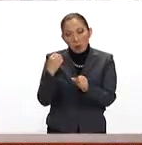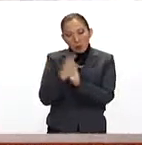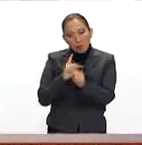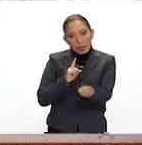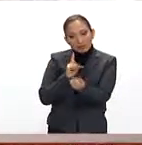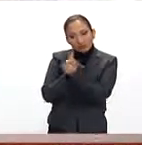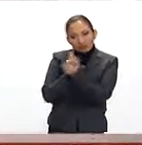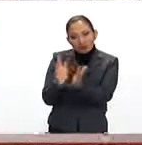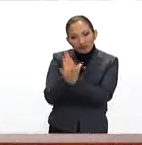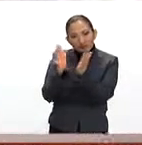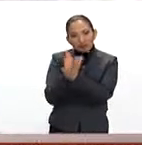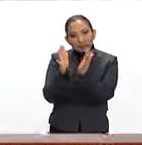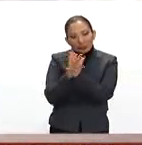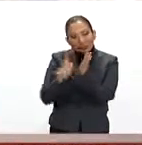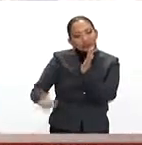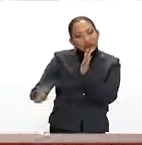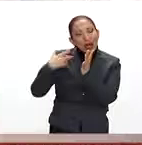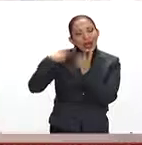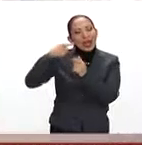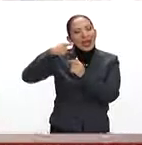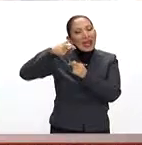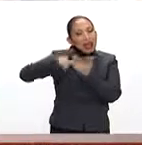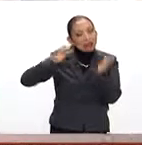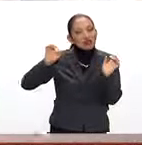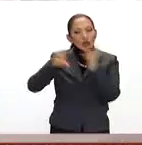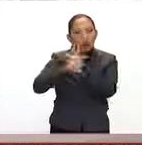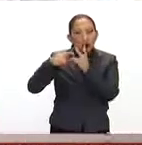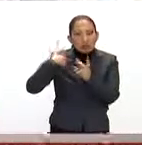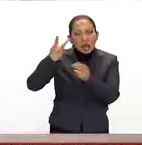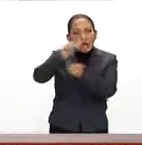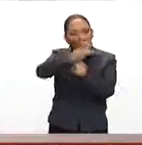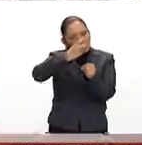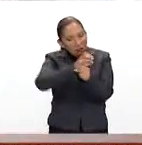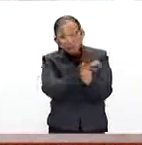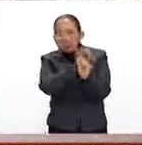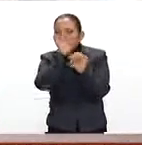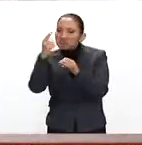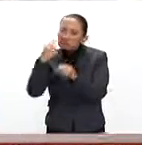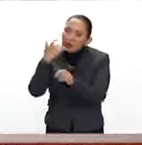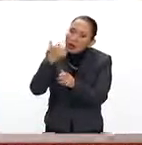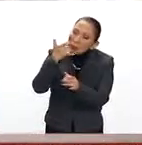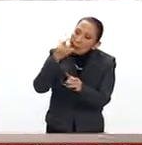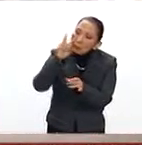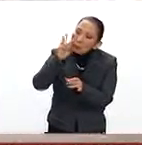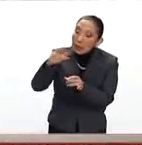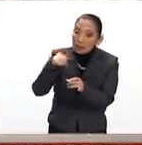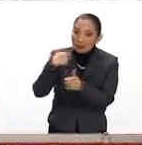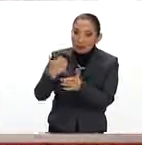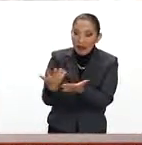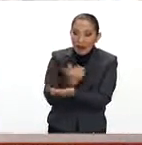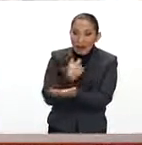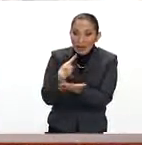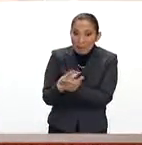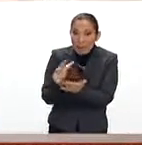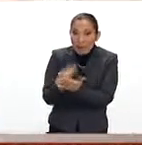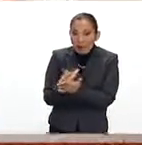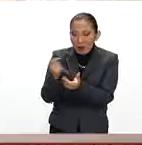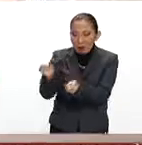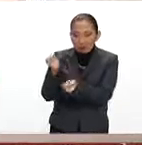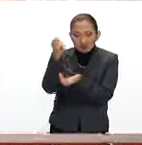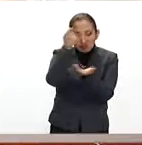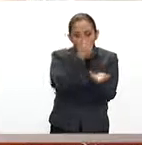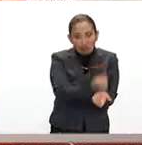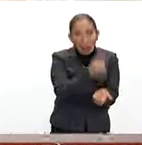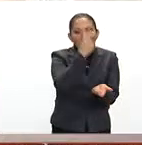verdad es que sí. Nosotros estamos instalados en el Parque de Innovación de la Salle, que pues bueno, a su vez está apoyado